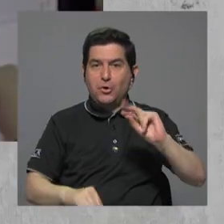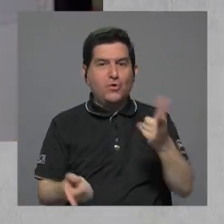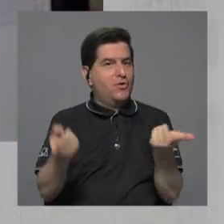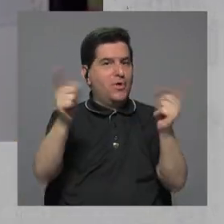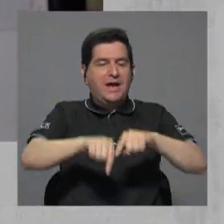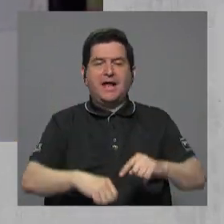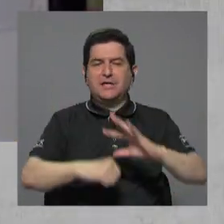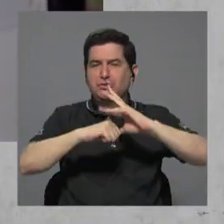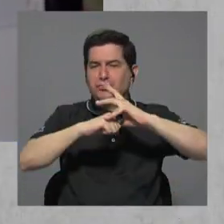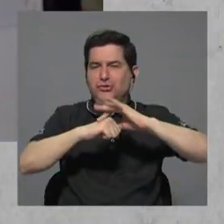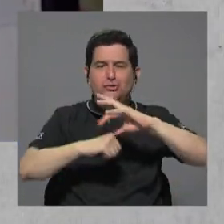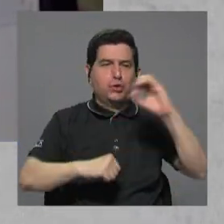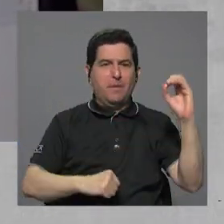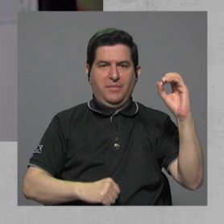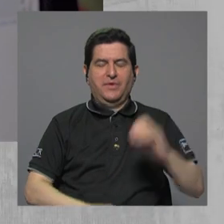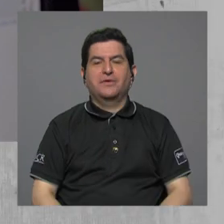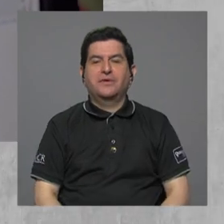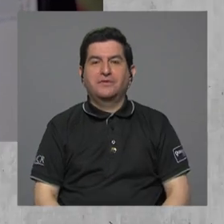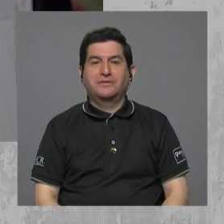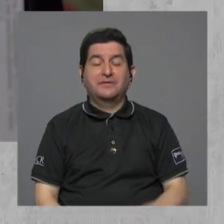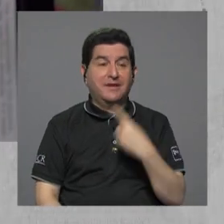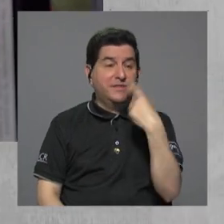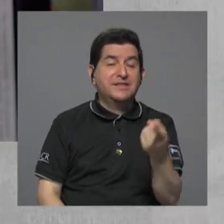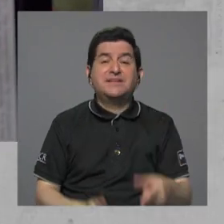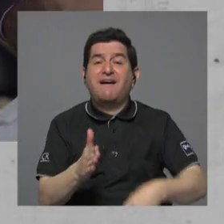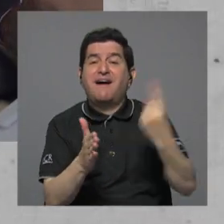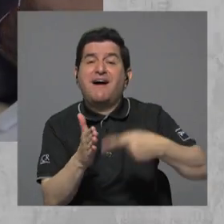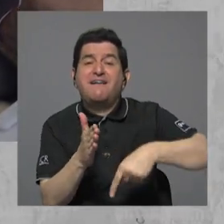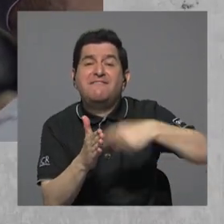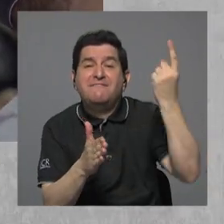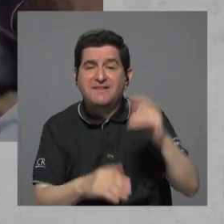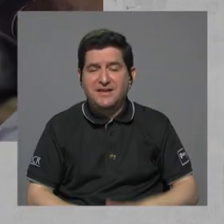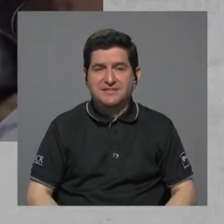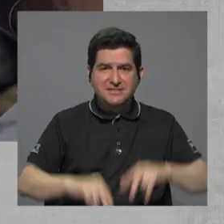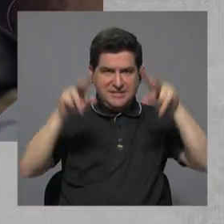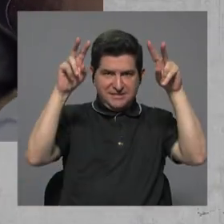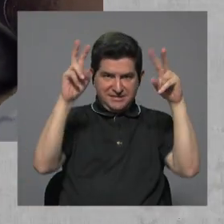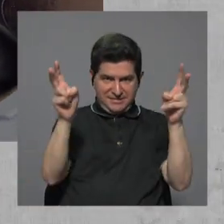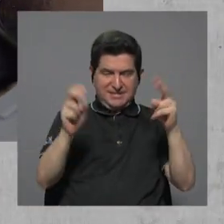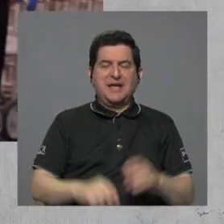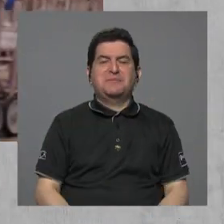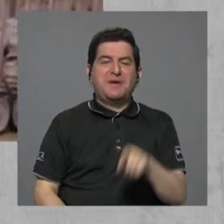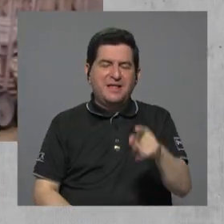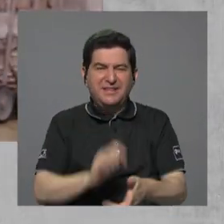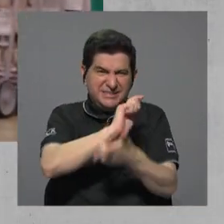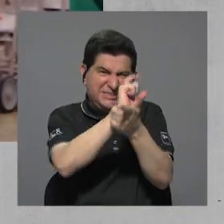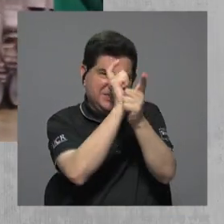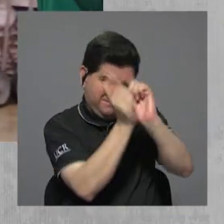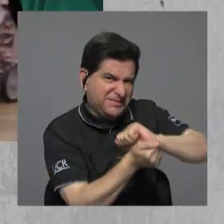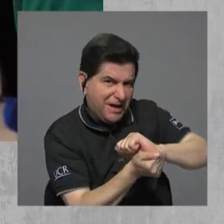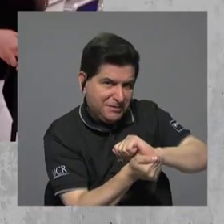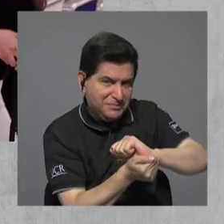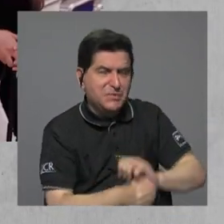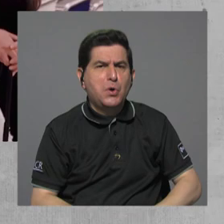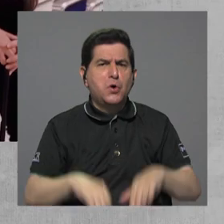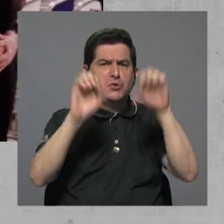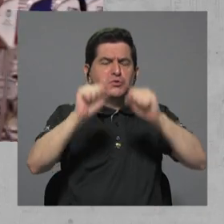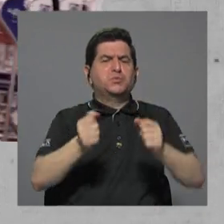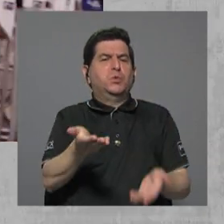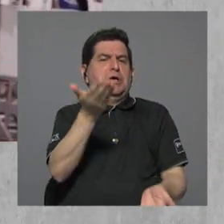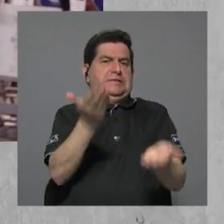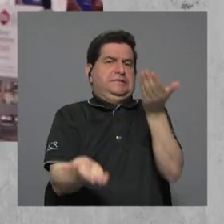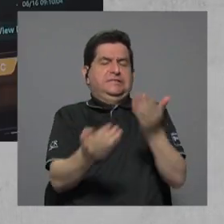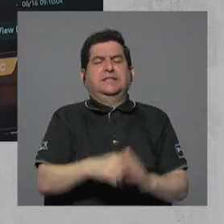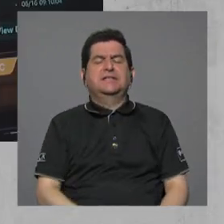caso de Ómicron. Entonces, él nos explicaba que en ocasiones incluso el tema de las mutaciones incluso puede permitir